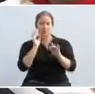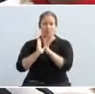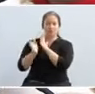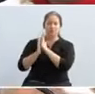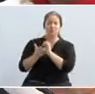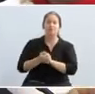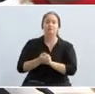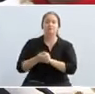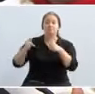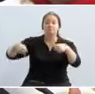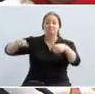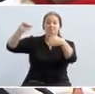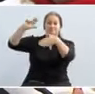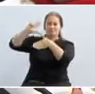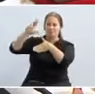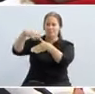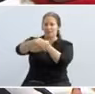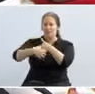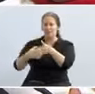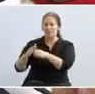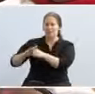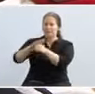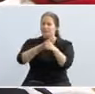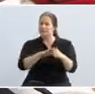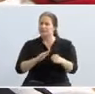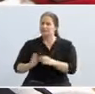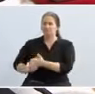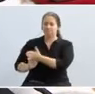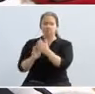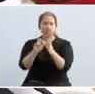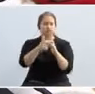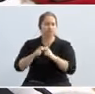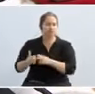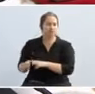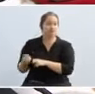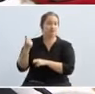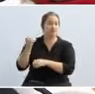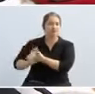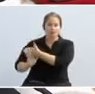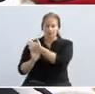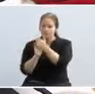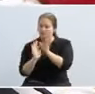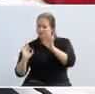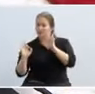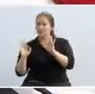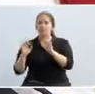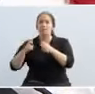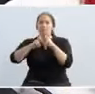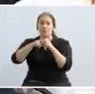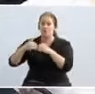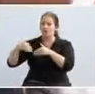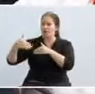problemas de América Latina, refiriéndose a la falta de soluciones, a problemas cíclicos que tenemos en el